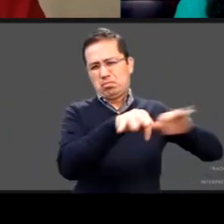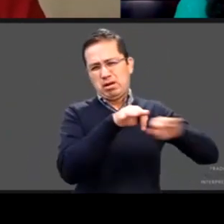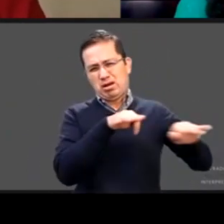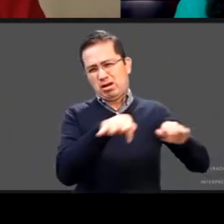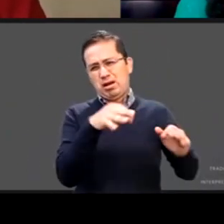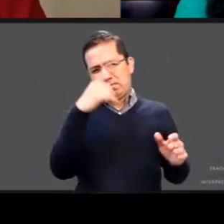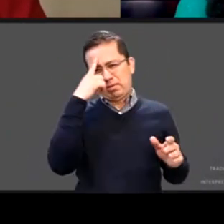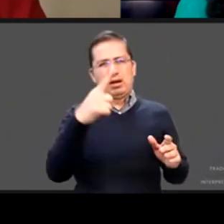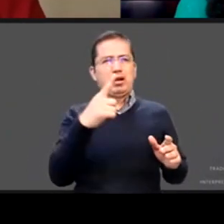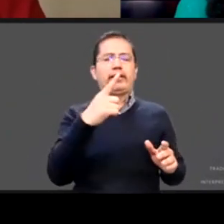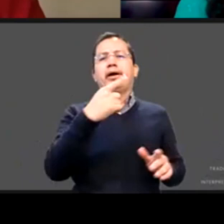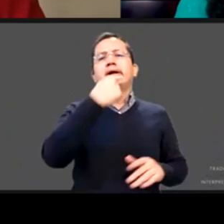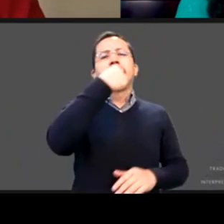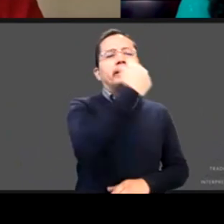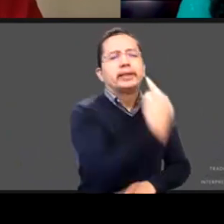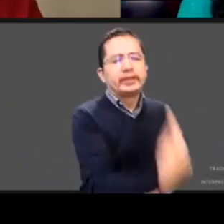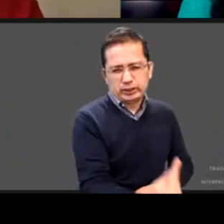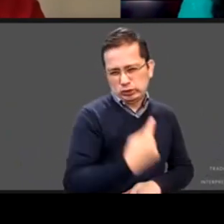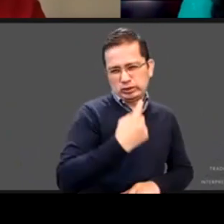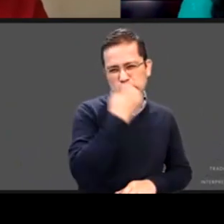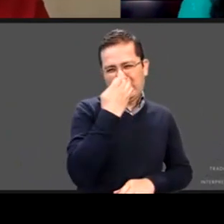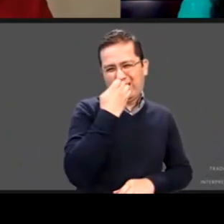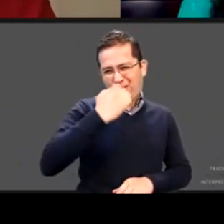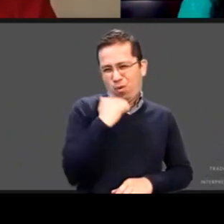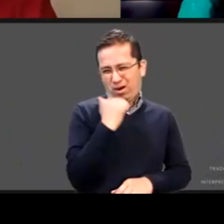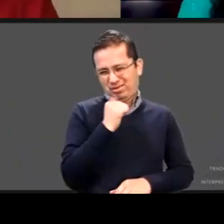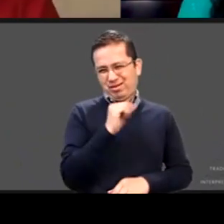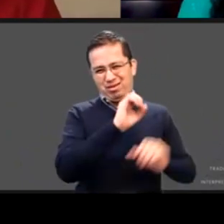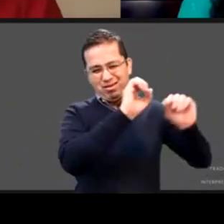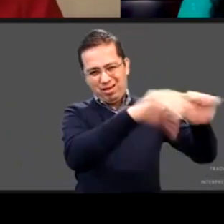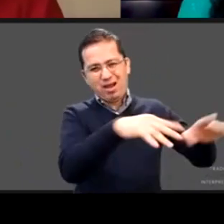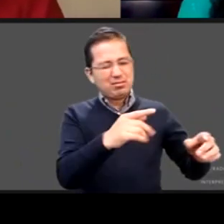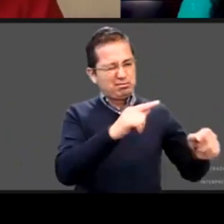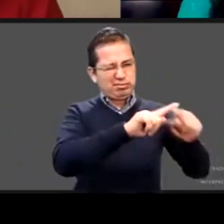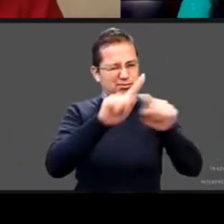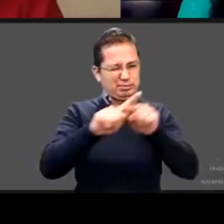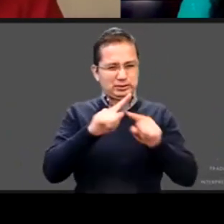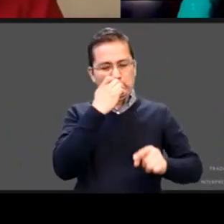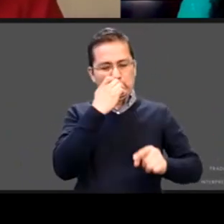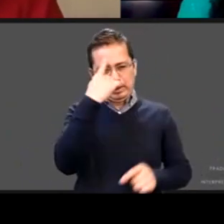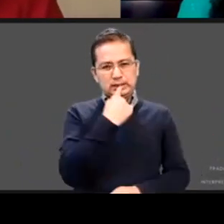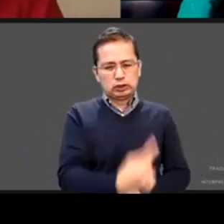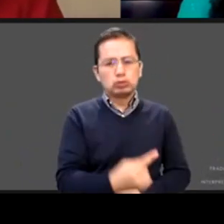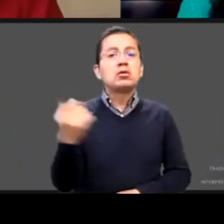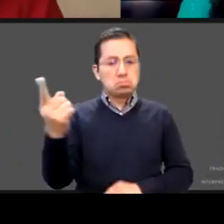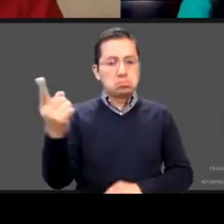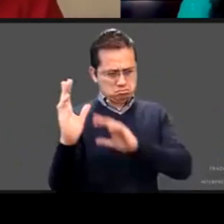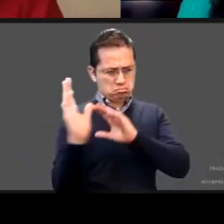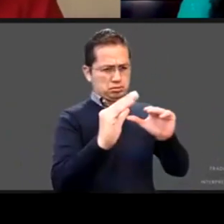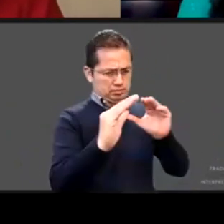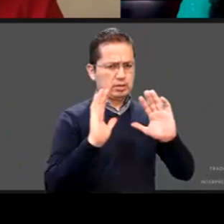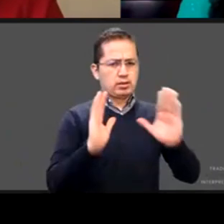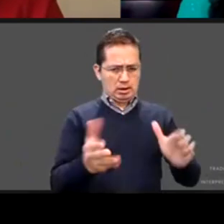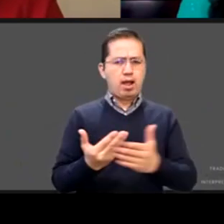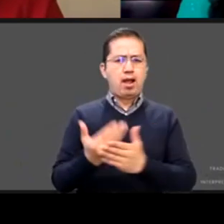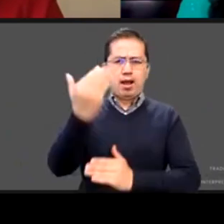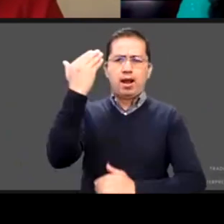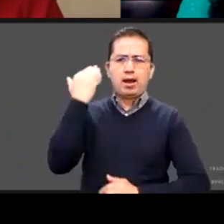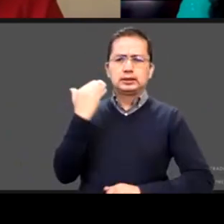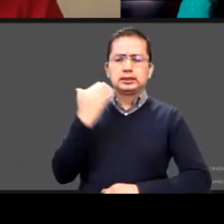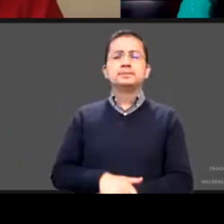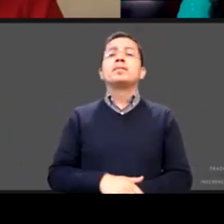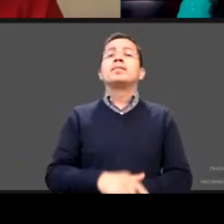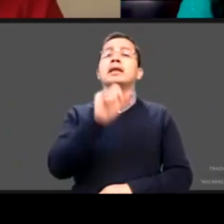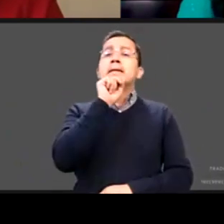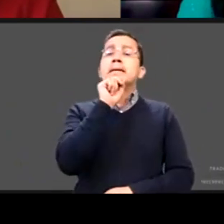lo que es guarderías esto y demás y también existe esto en los programas